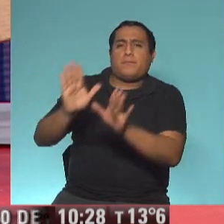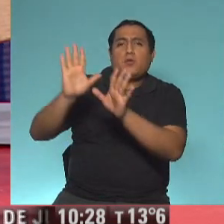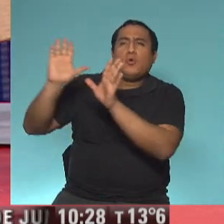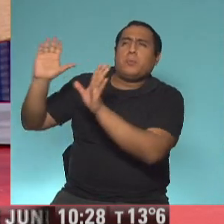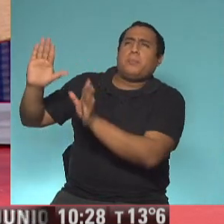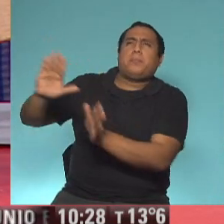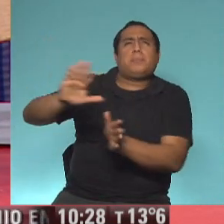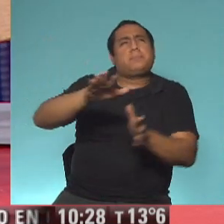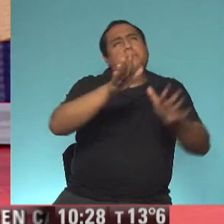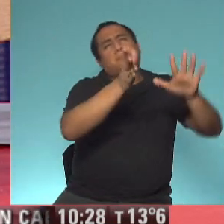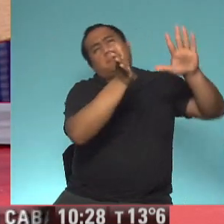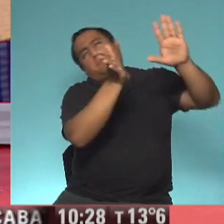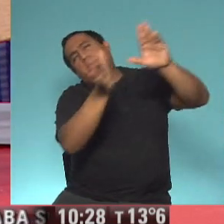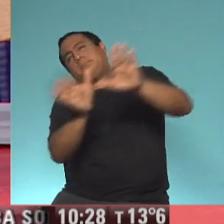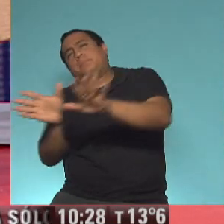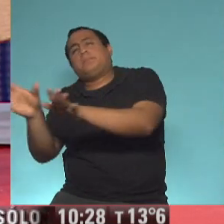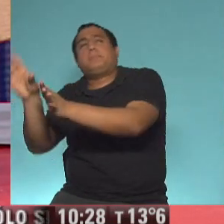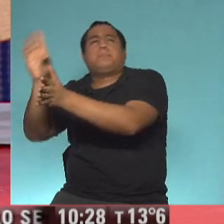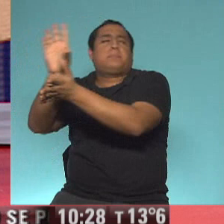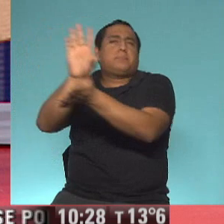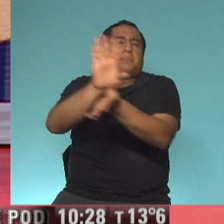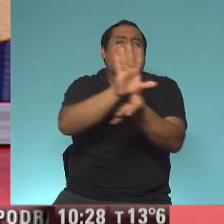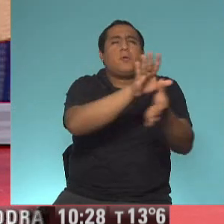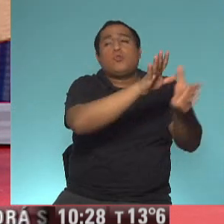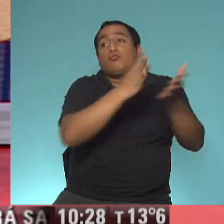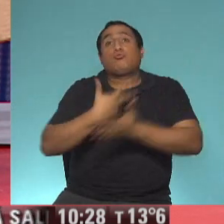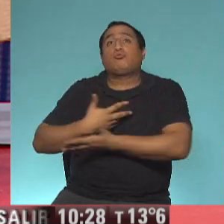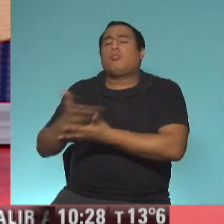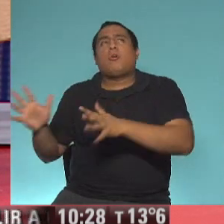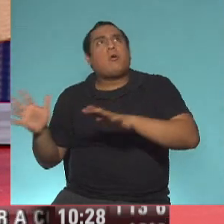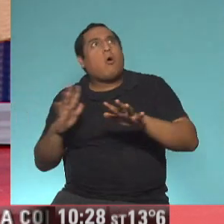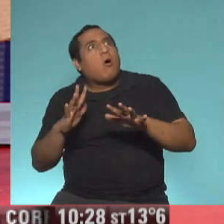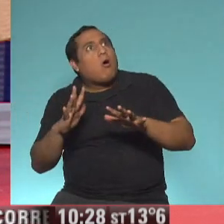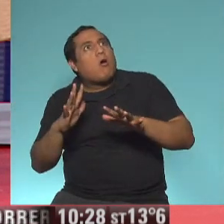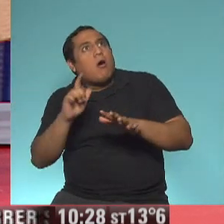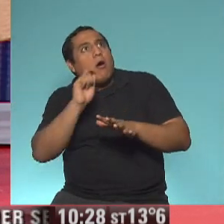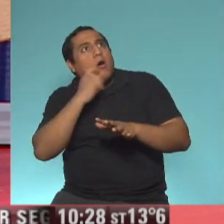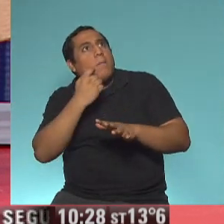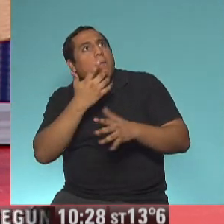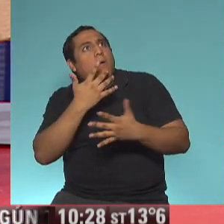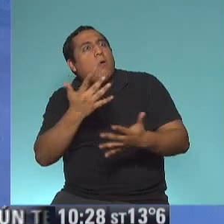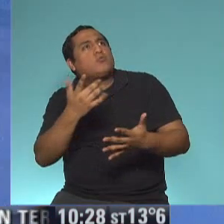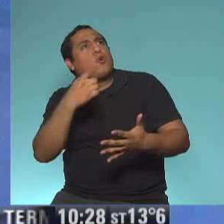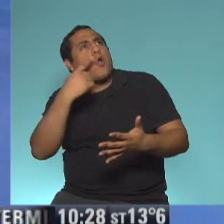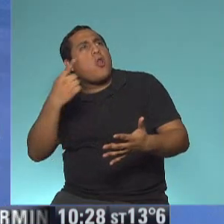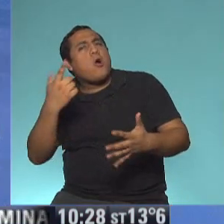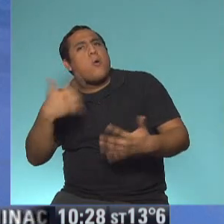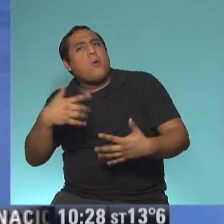cielos, despertando la admiración de todos por su belleza y color.